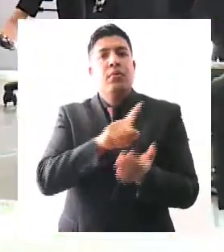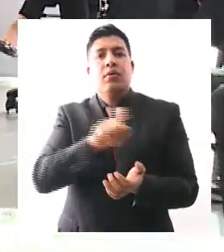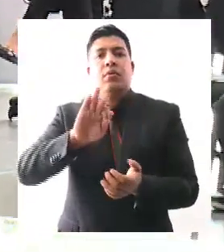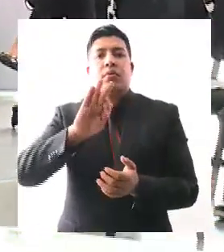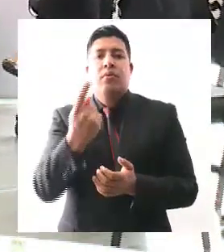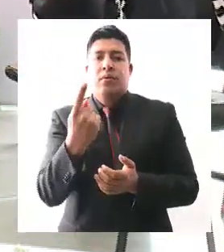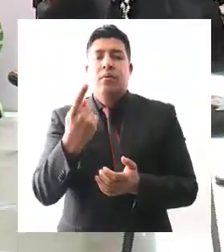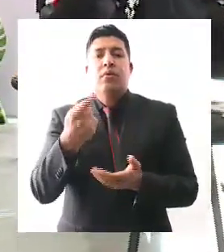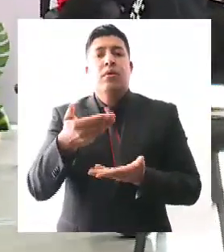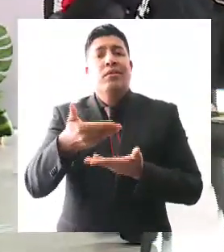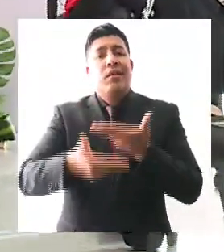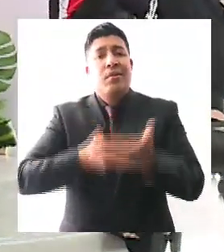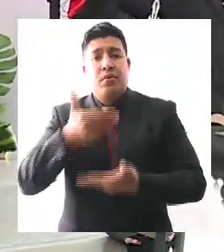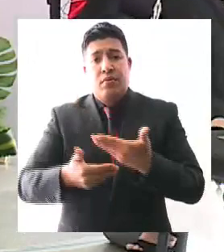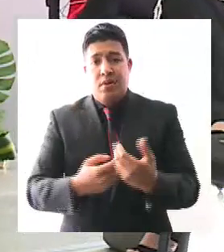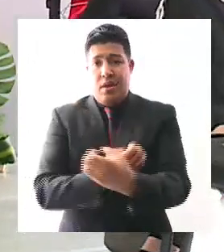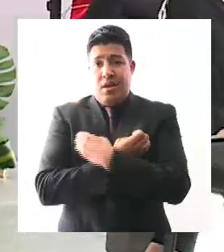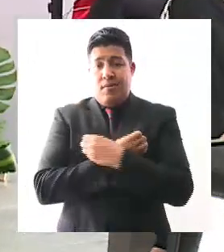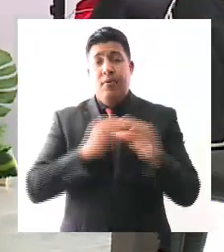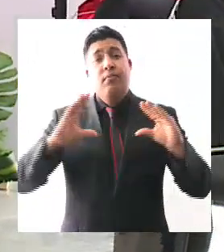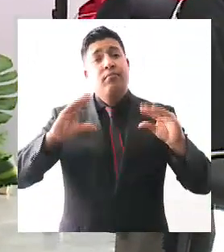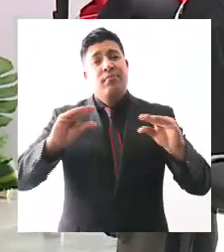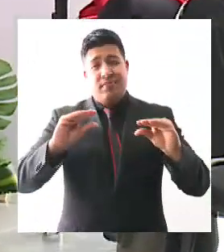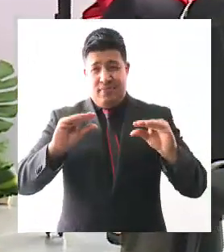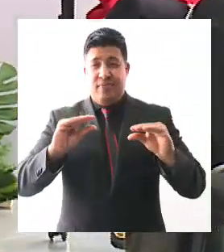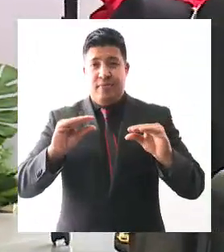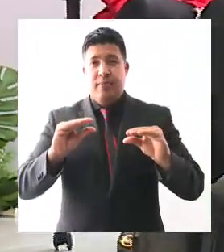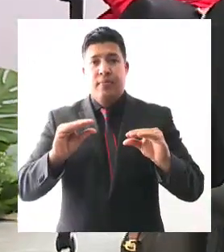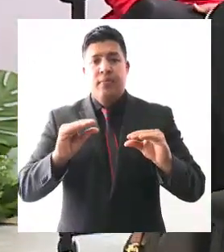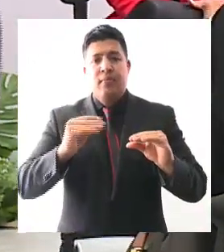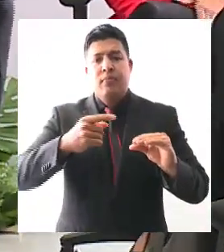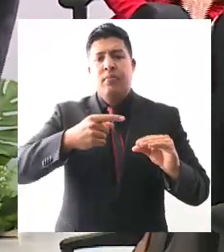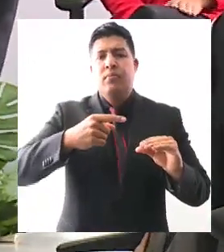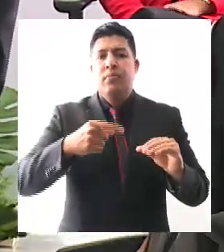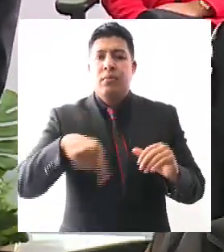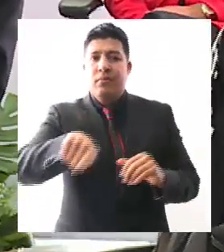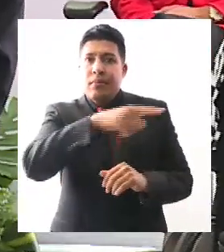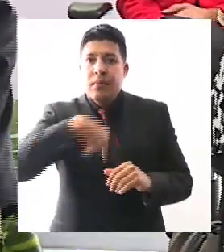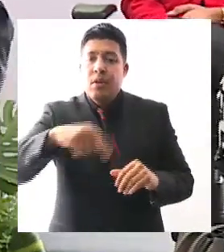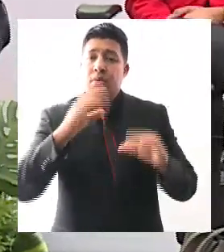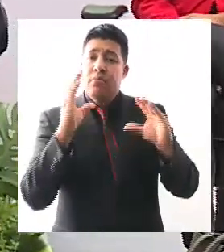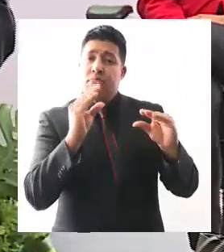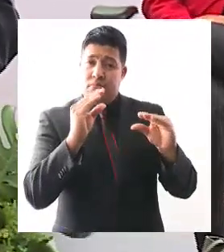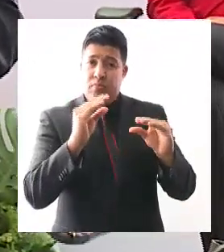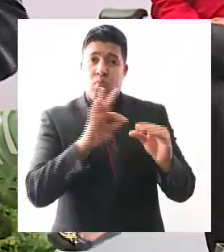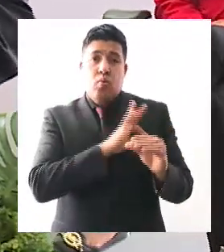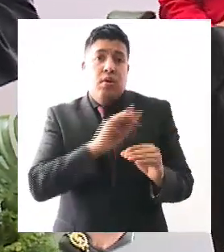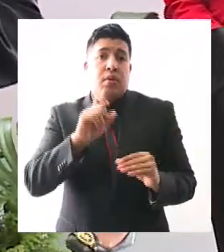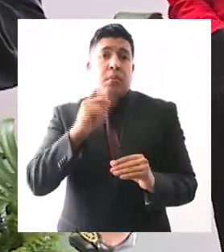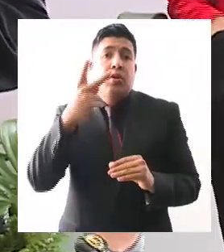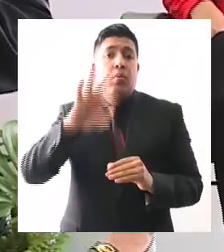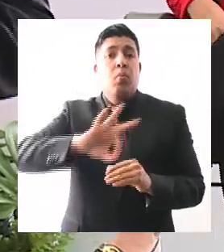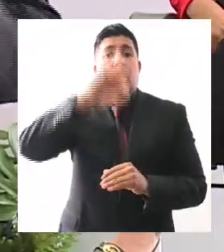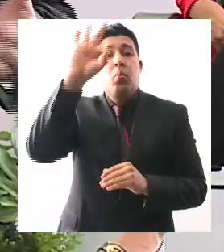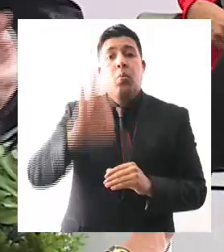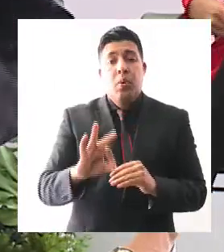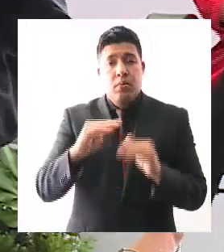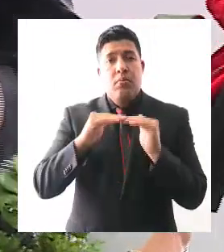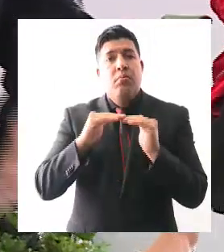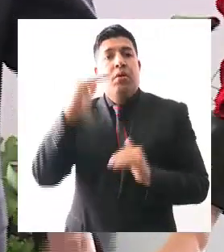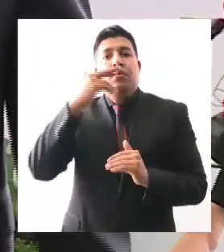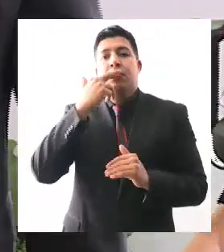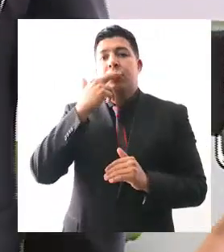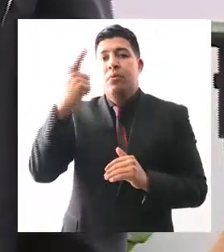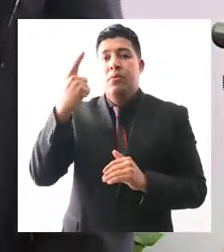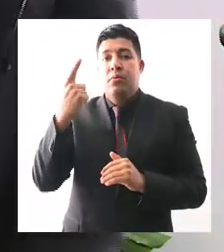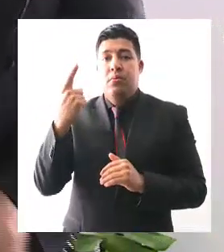servicios educativos para la población penitenciaria, lo que representa un 22% del total de la población que había al final